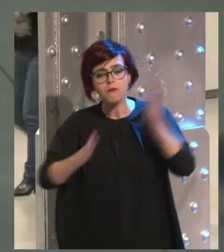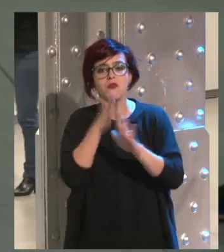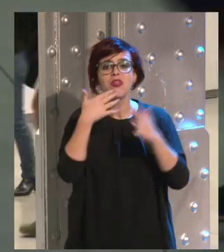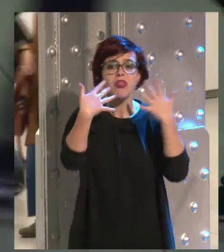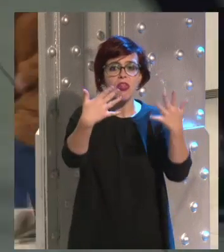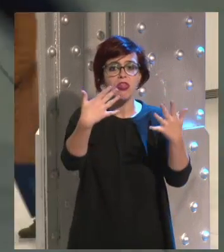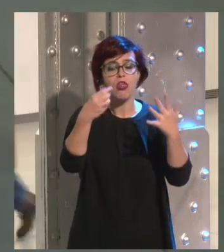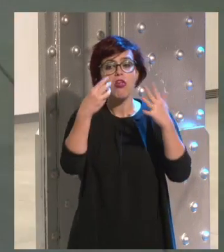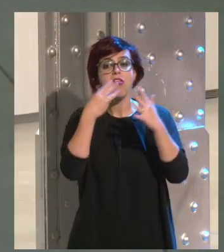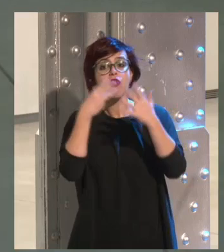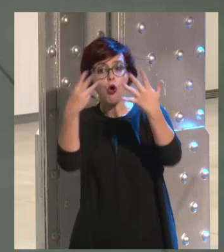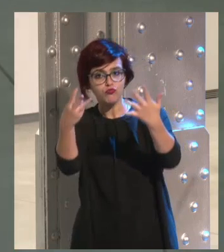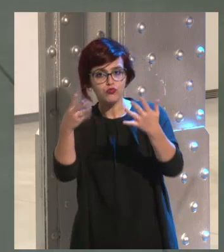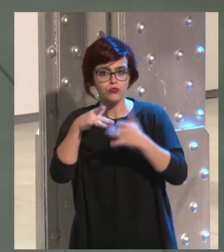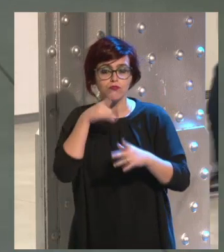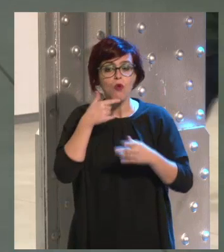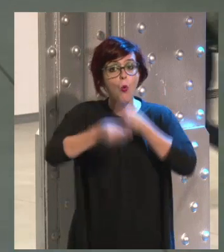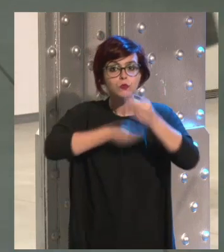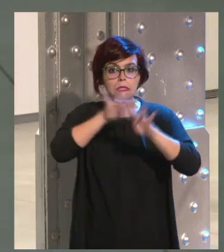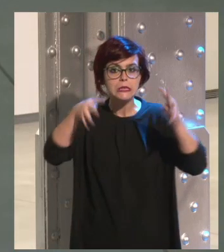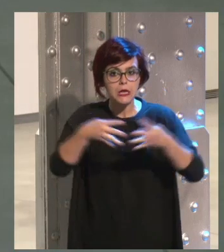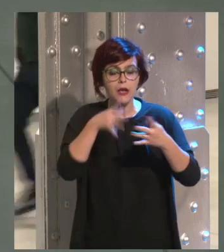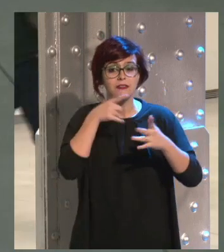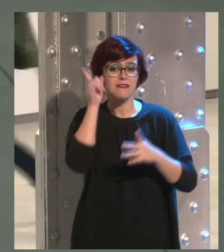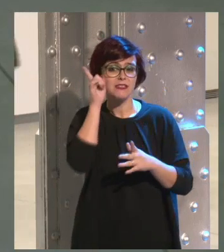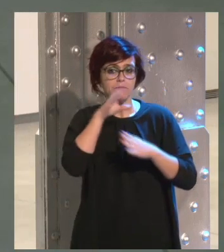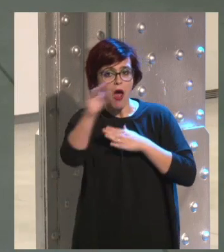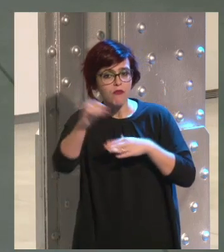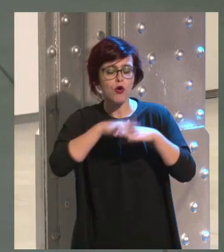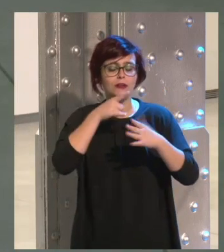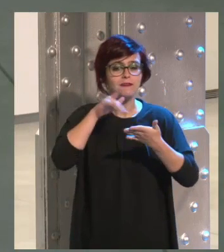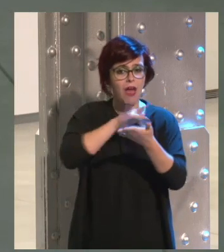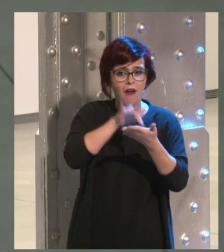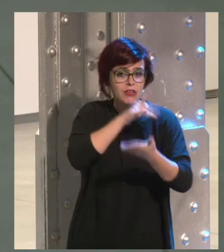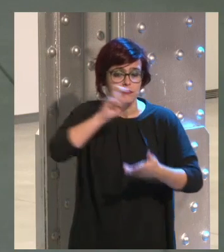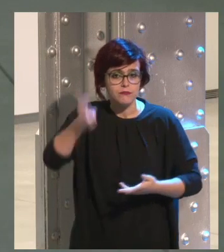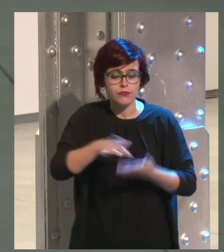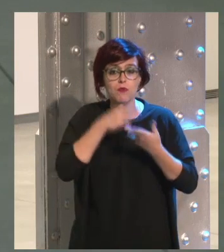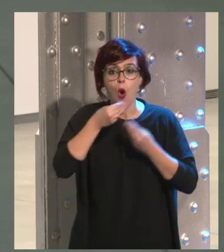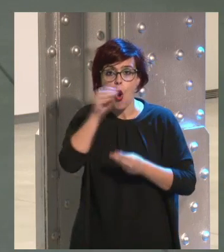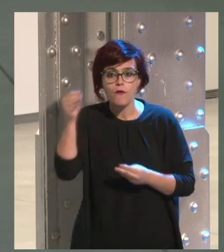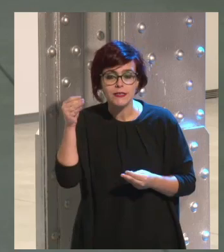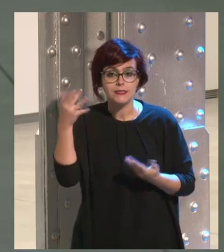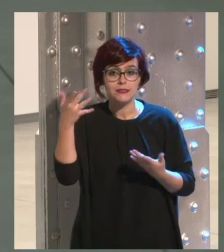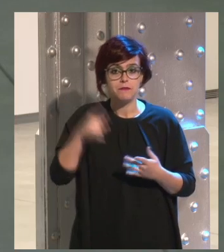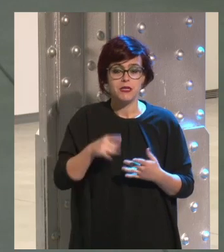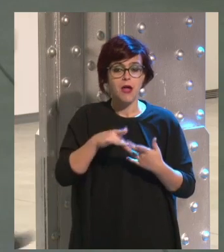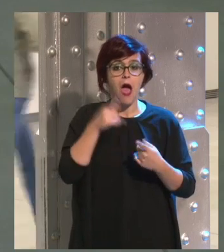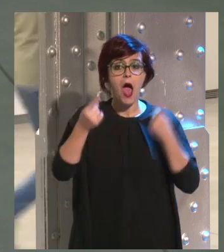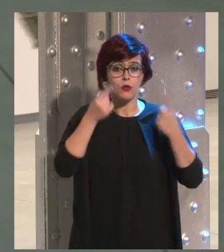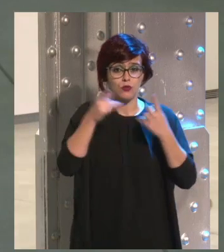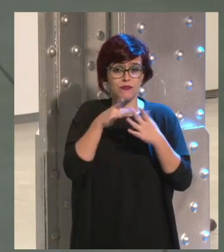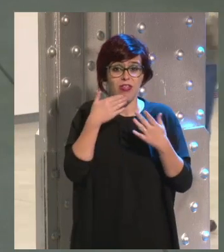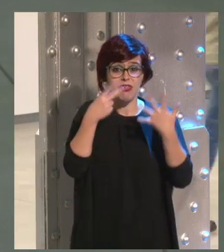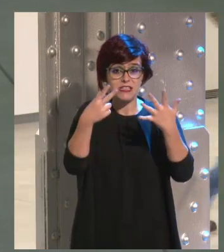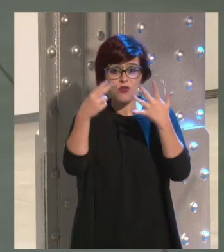10 y 8 años que están utilizando ya Internet y Smartphone y tabletas de una manera cada vez más joven e incluso con niños